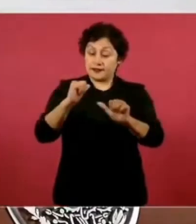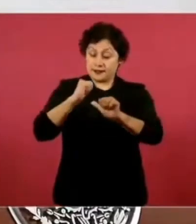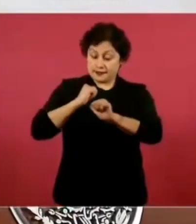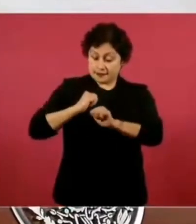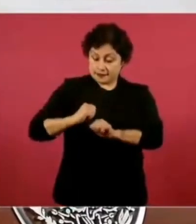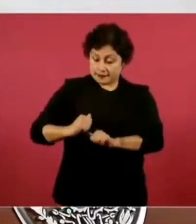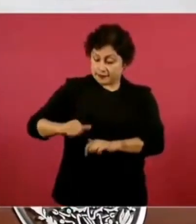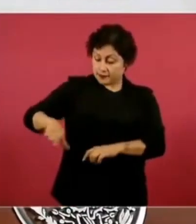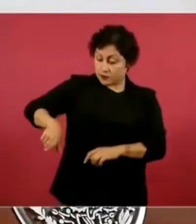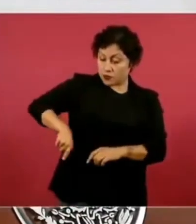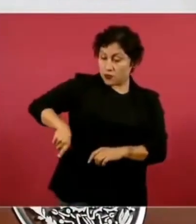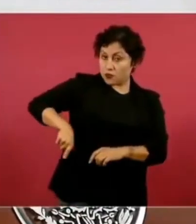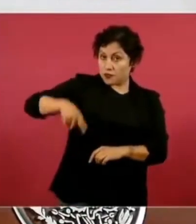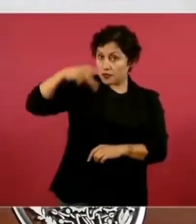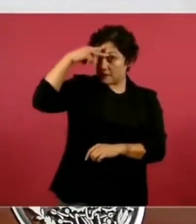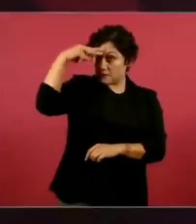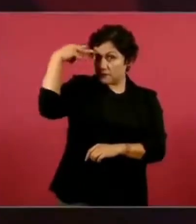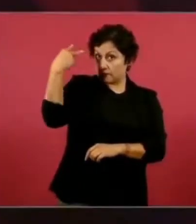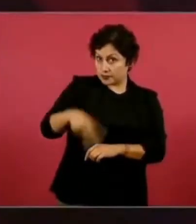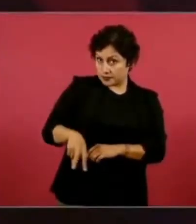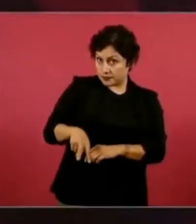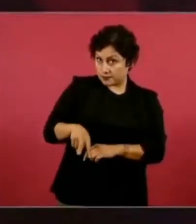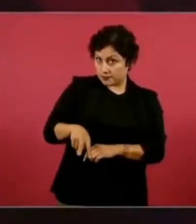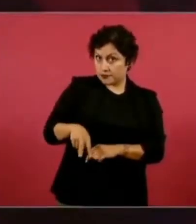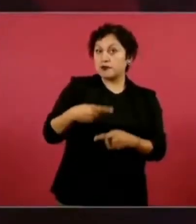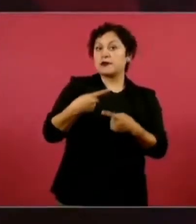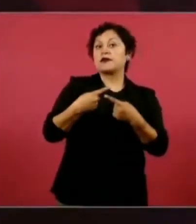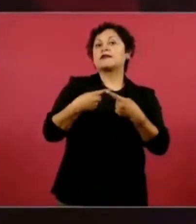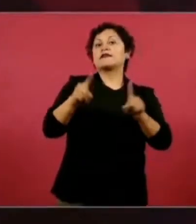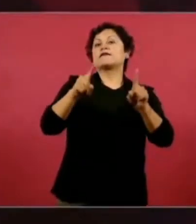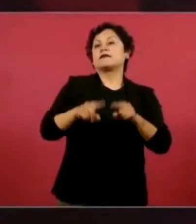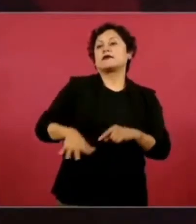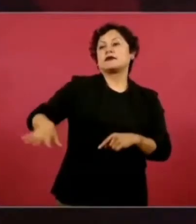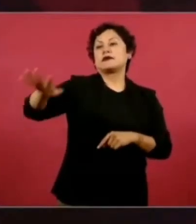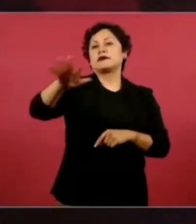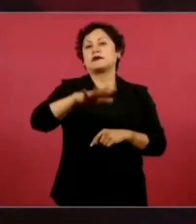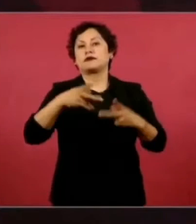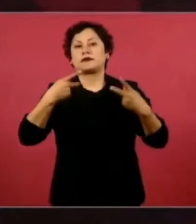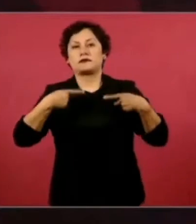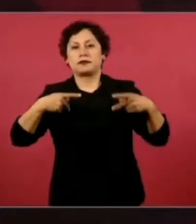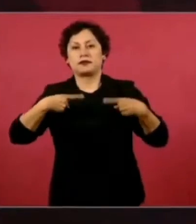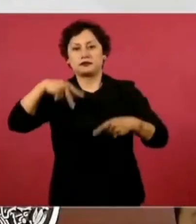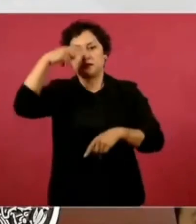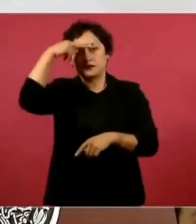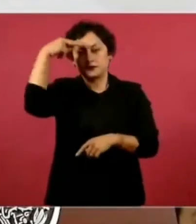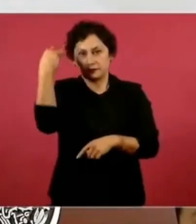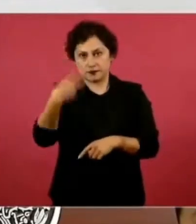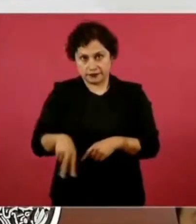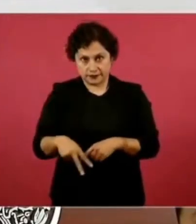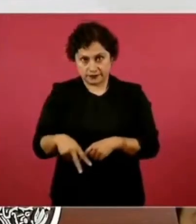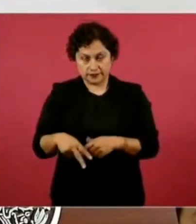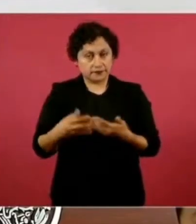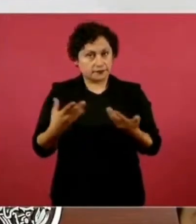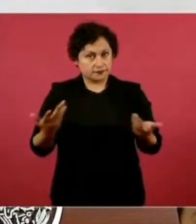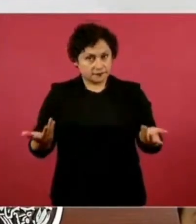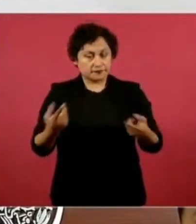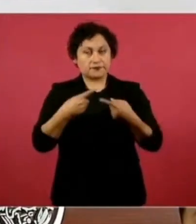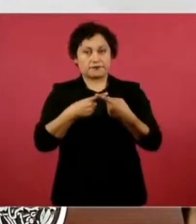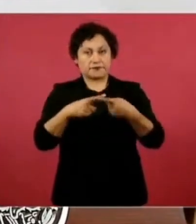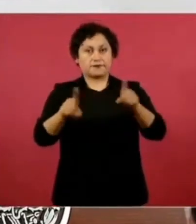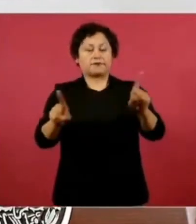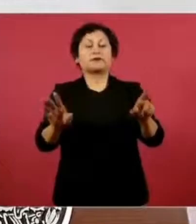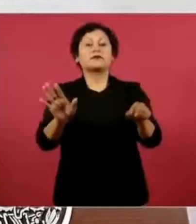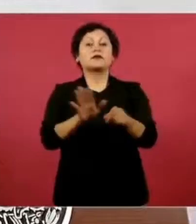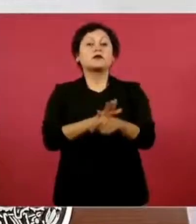es el pueblo de México, y nuestro pueblo siempre ha sido